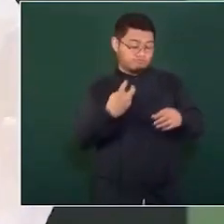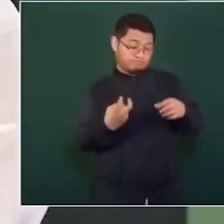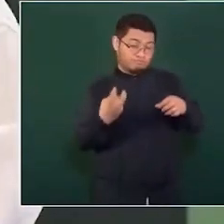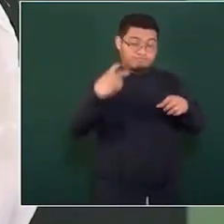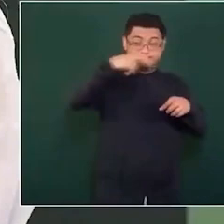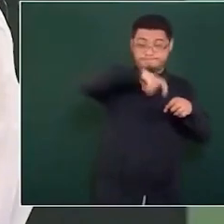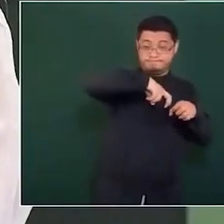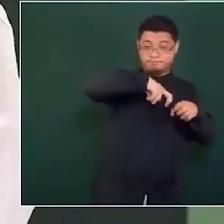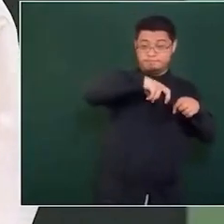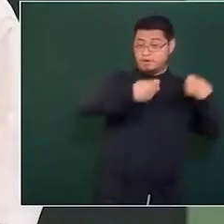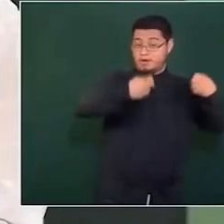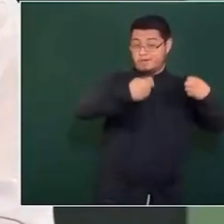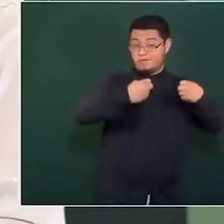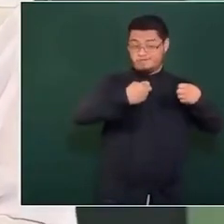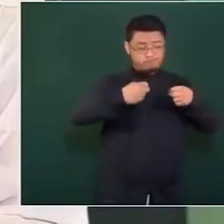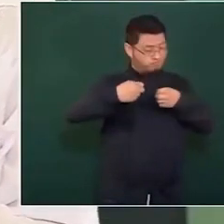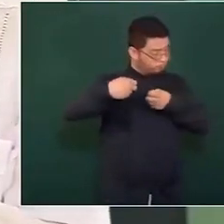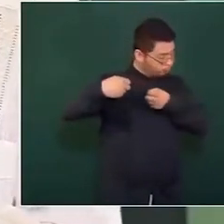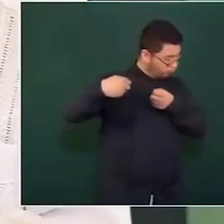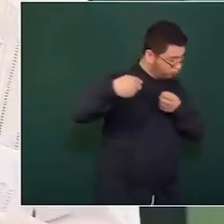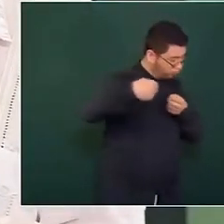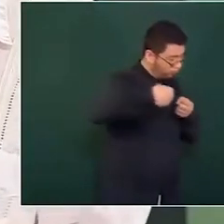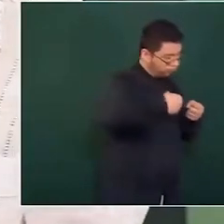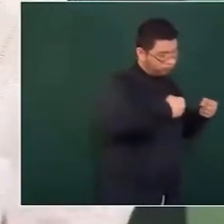y me salí